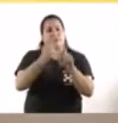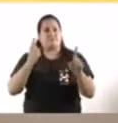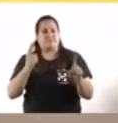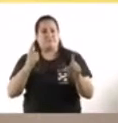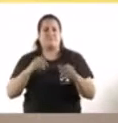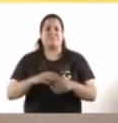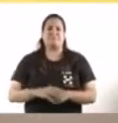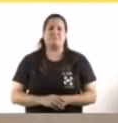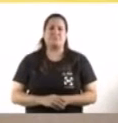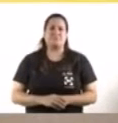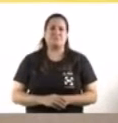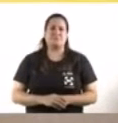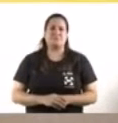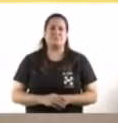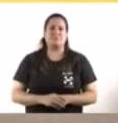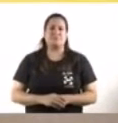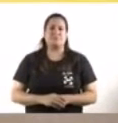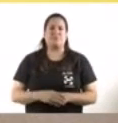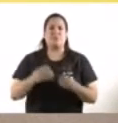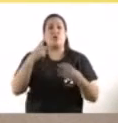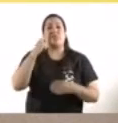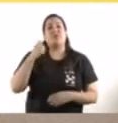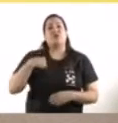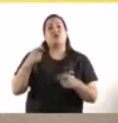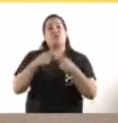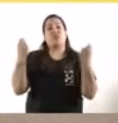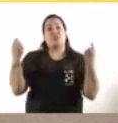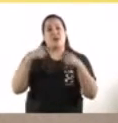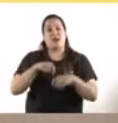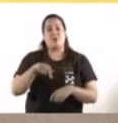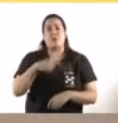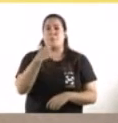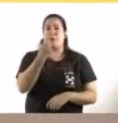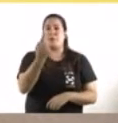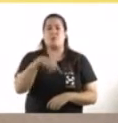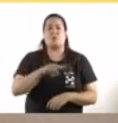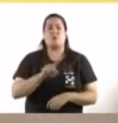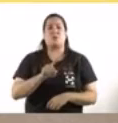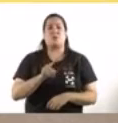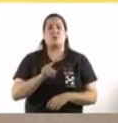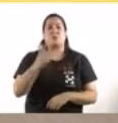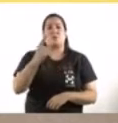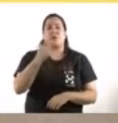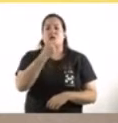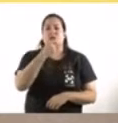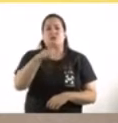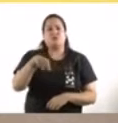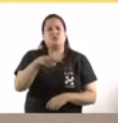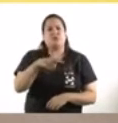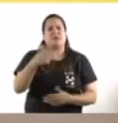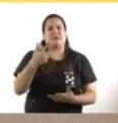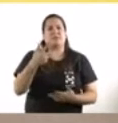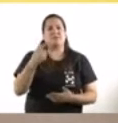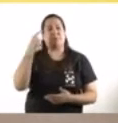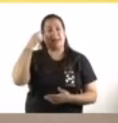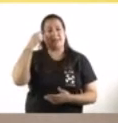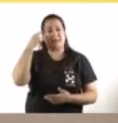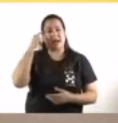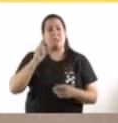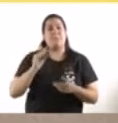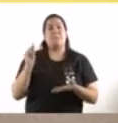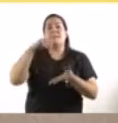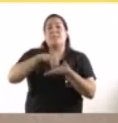Carola Suárez, buenos días de La Nación Más. En primer lugar, preguntarle si tienen alguna idea de sumar hoteles, ya